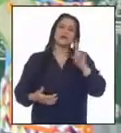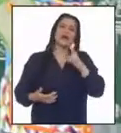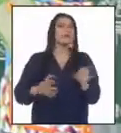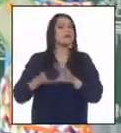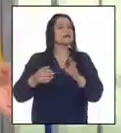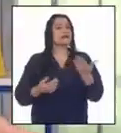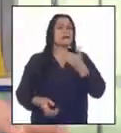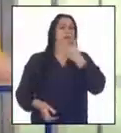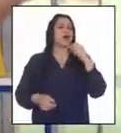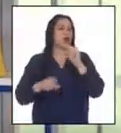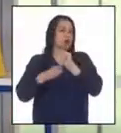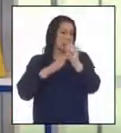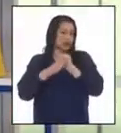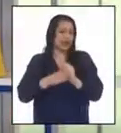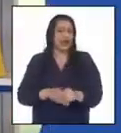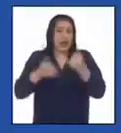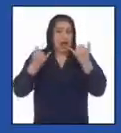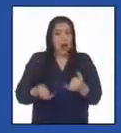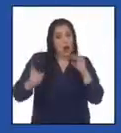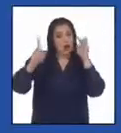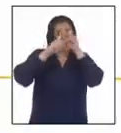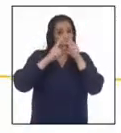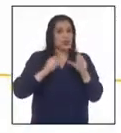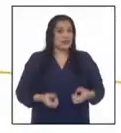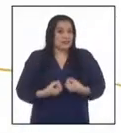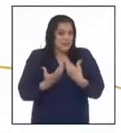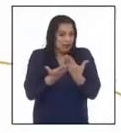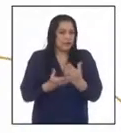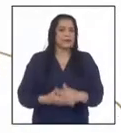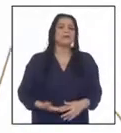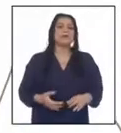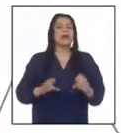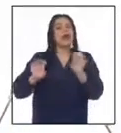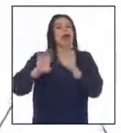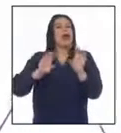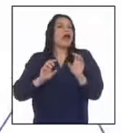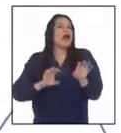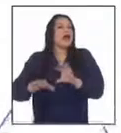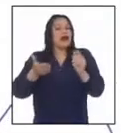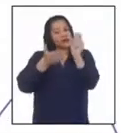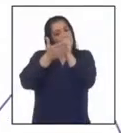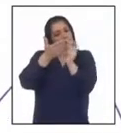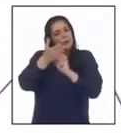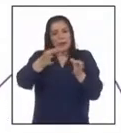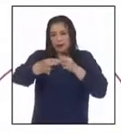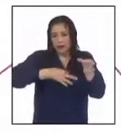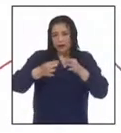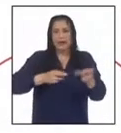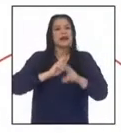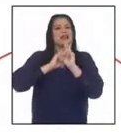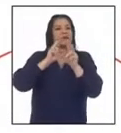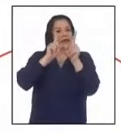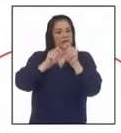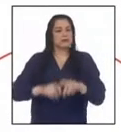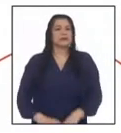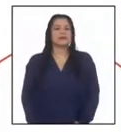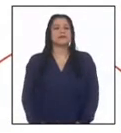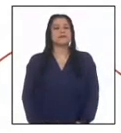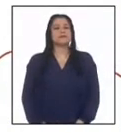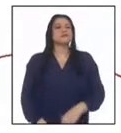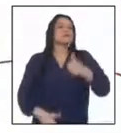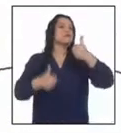mejor trabajo. Tu reto de hoy es... Elaborar un texto argumentativo para dar respuesta a la siguiente pregunta.